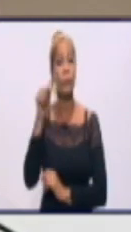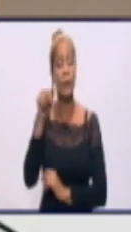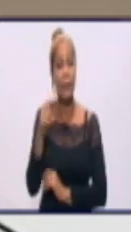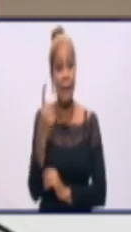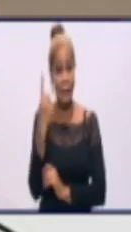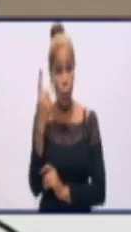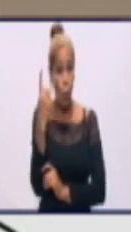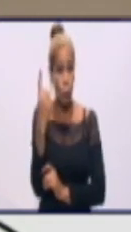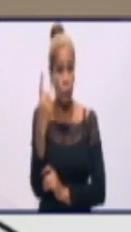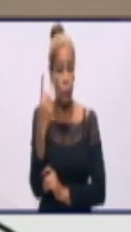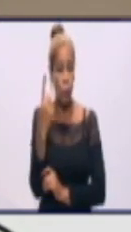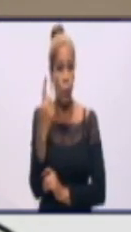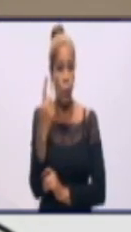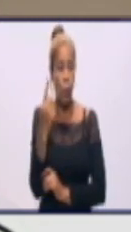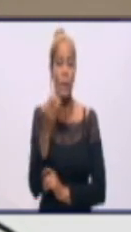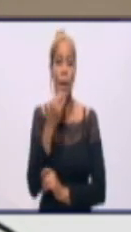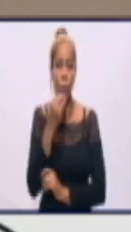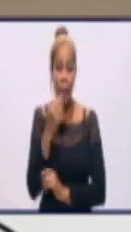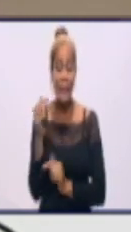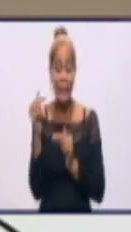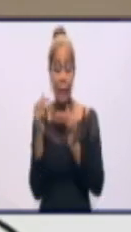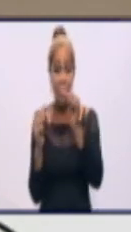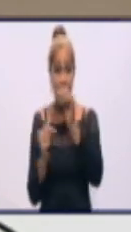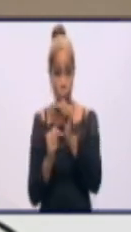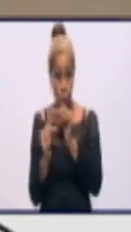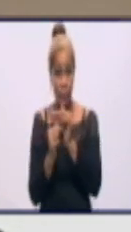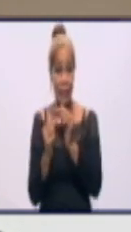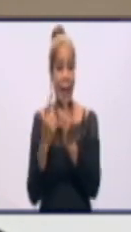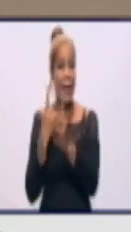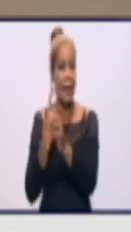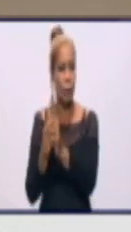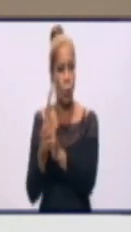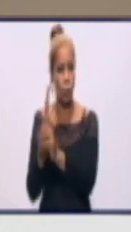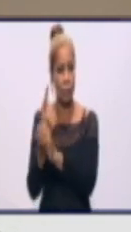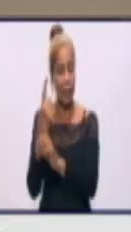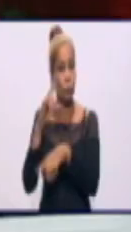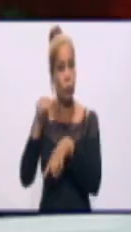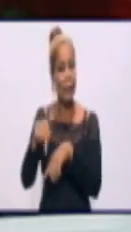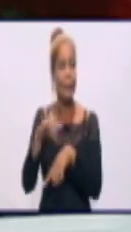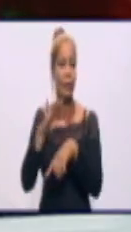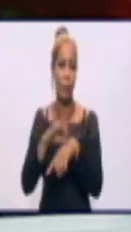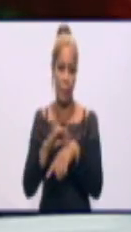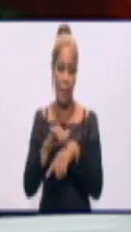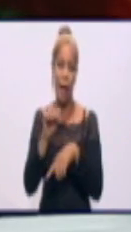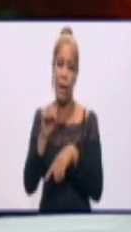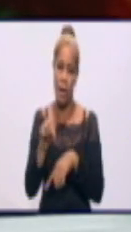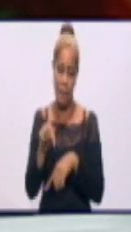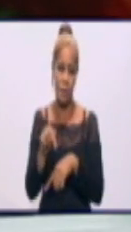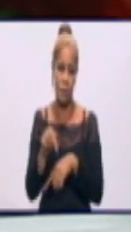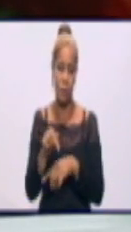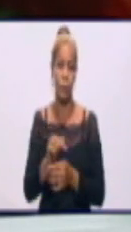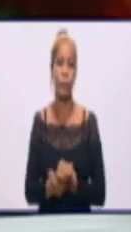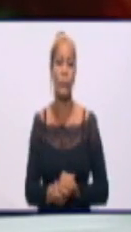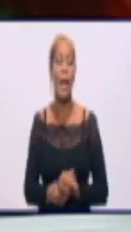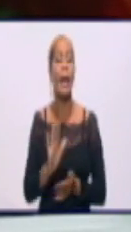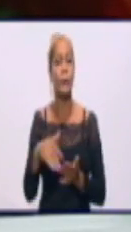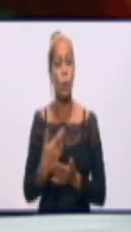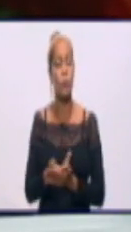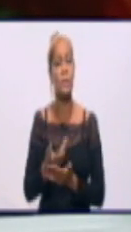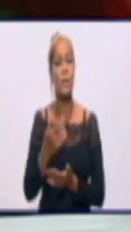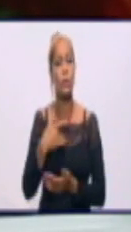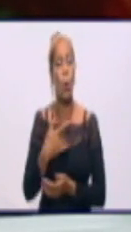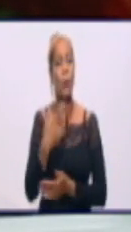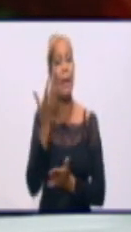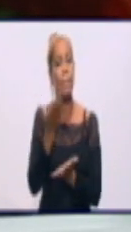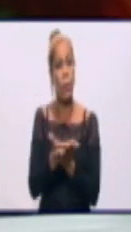para disminuir el contagio. Gracias, doctora. A propósito de la vacuna, le propongo a la doctora